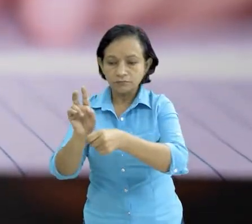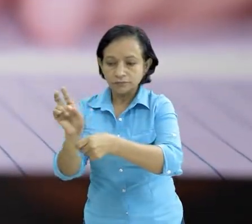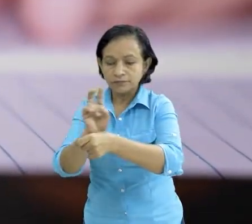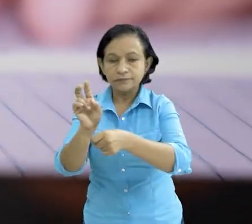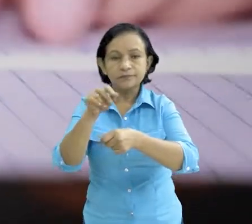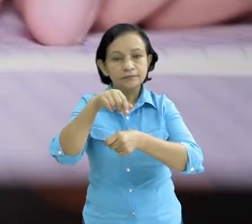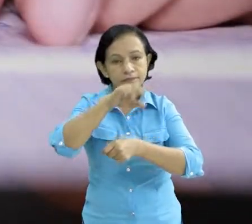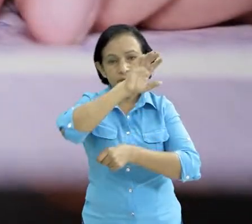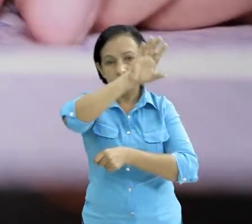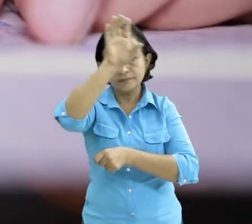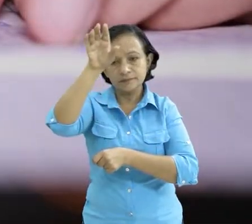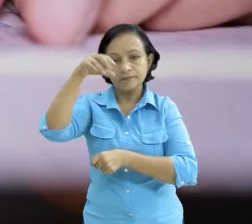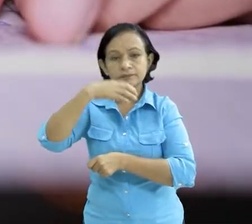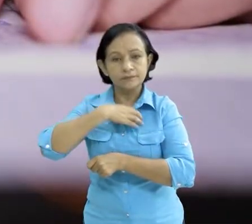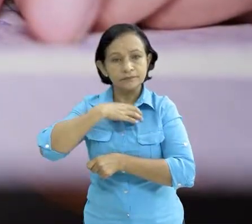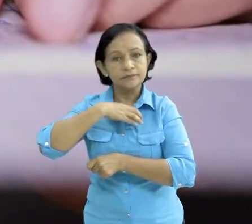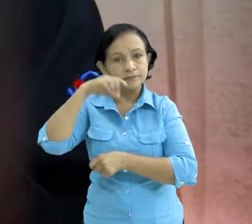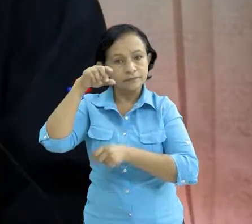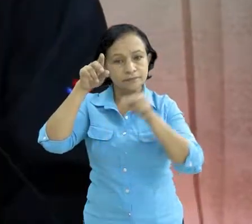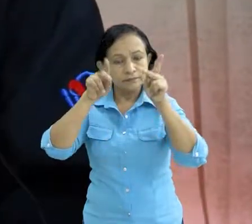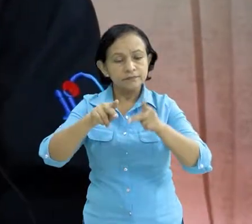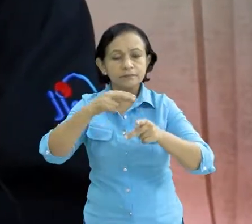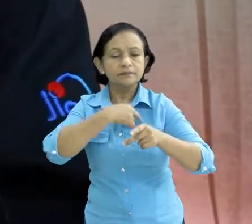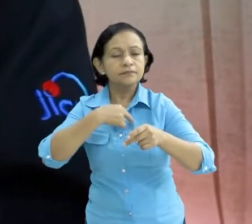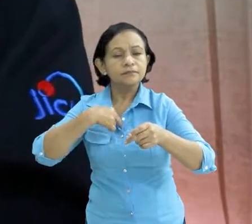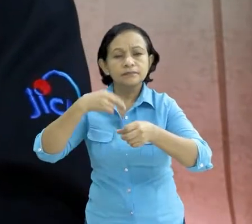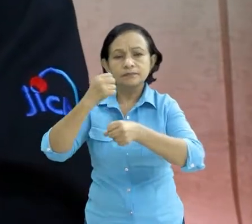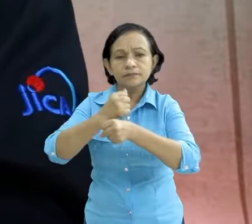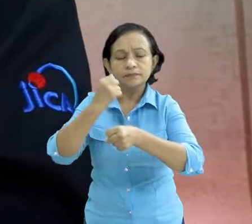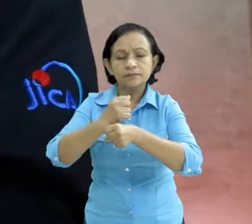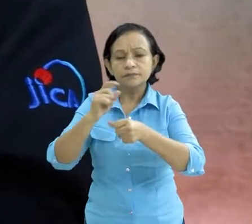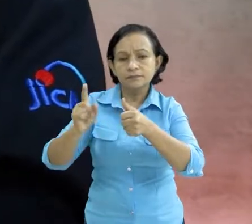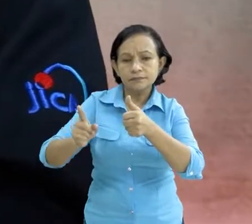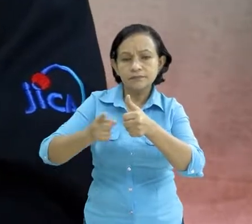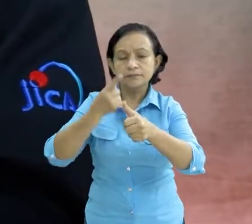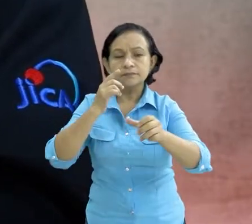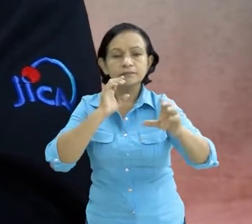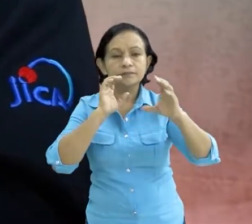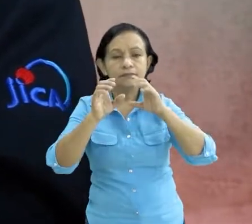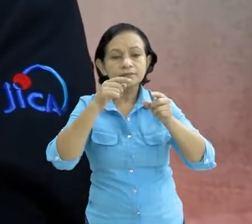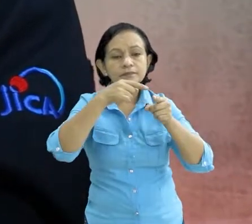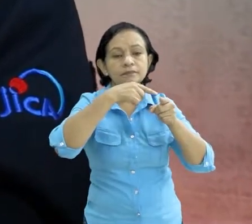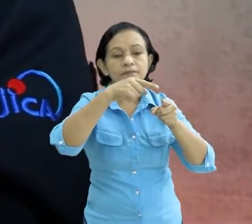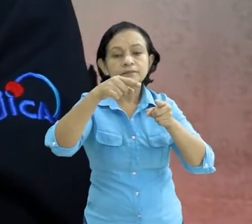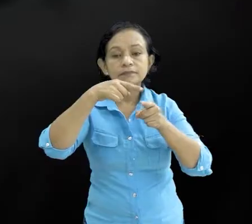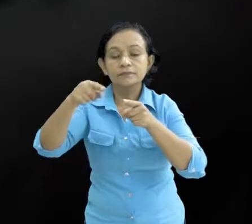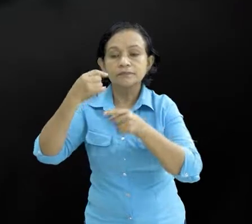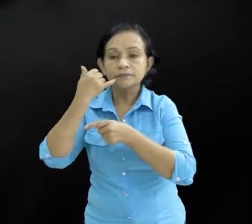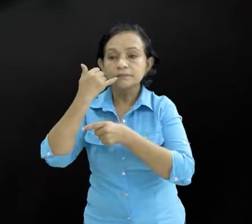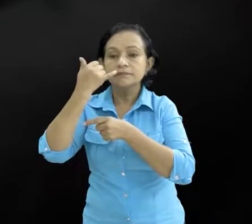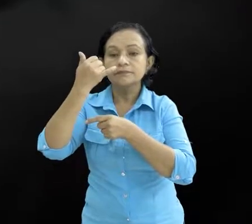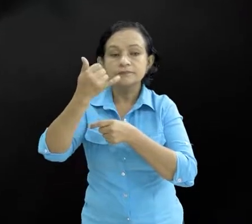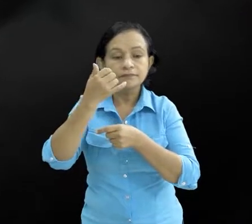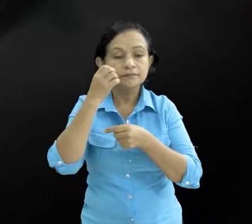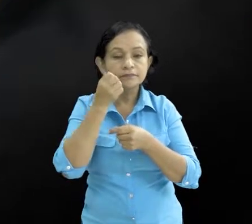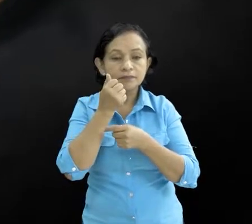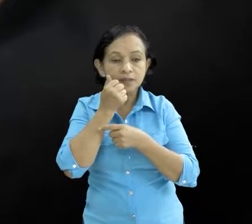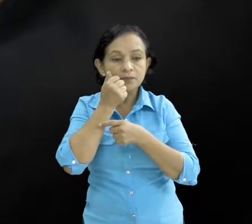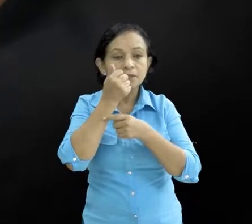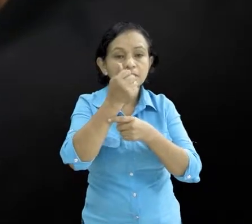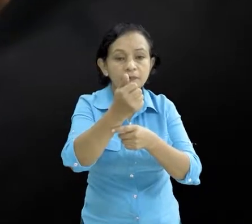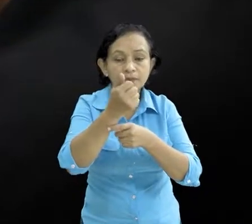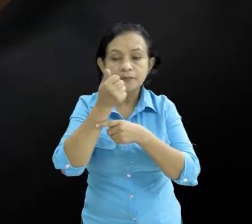departamental esa persona el primer trabajo que hace es entrar en comunicación con los municipios o sea atendemos por ejemplo agarramos